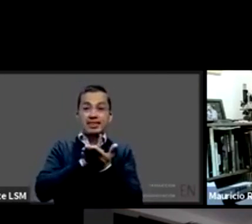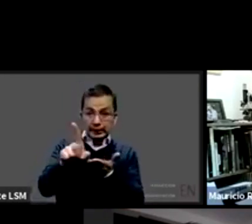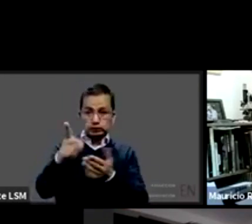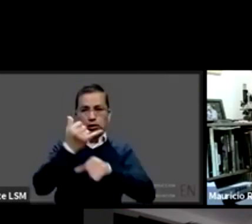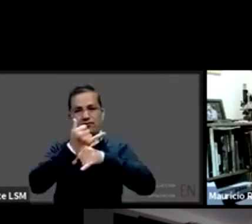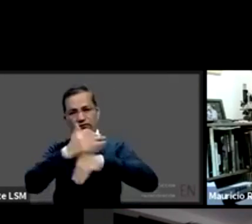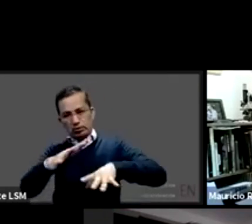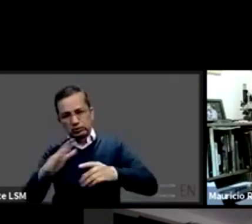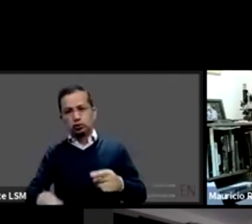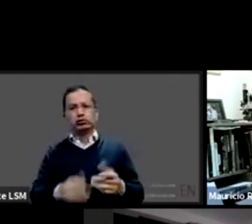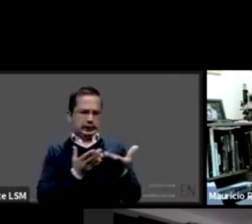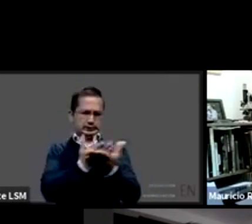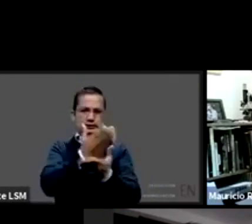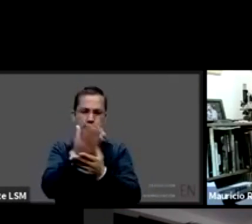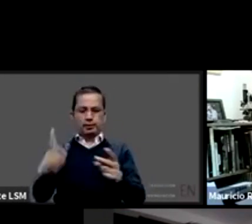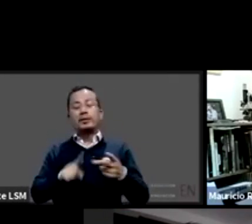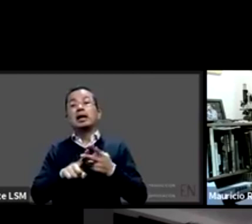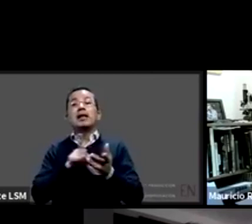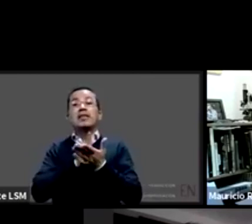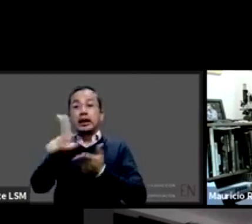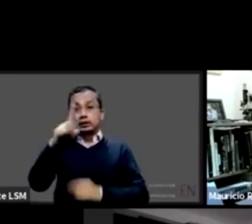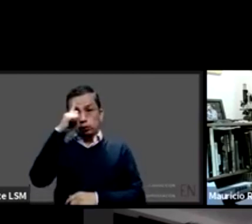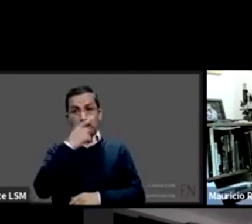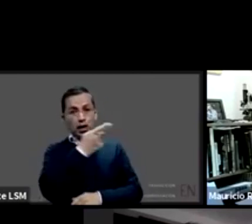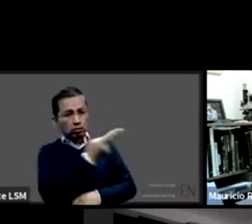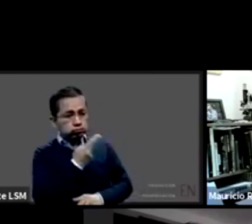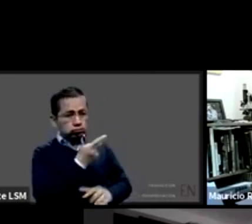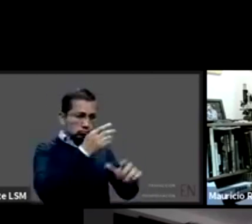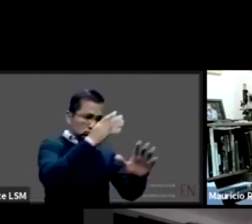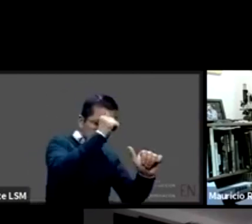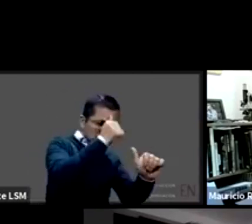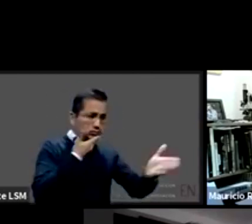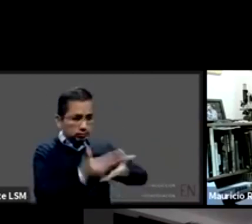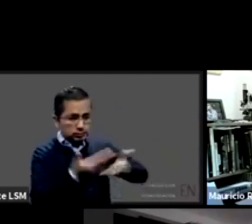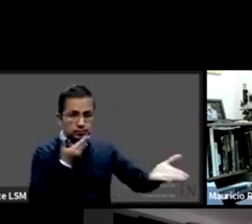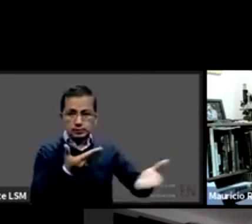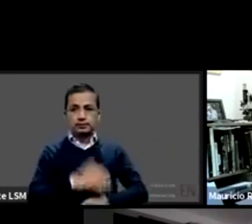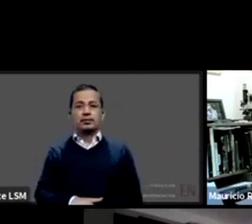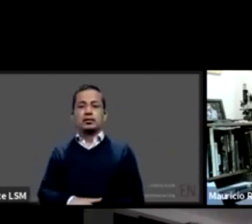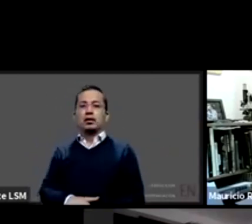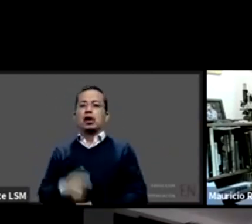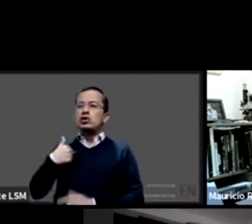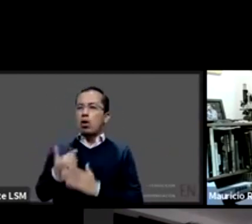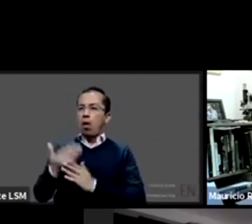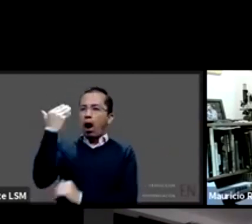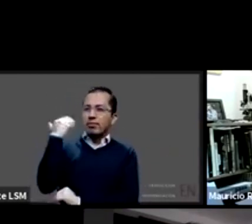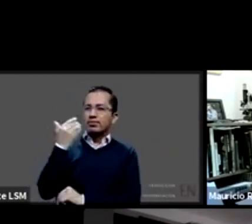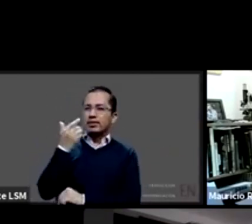tuve un conversatorio con la comunidad sorda de México y me llamó muchísimo la atención